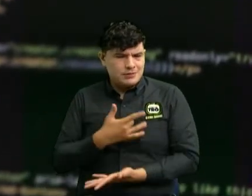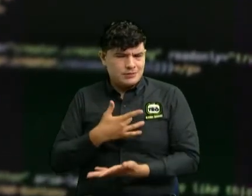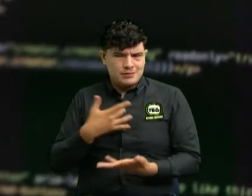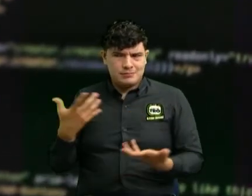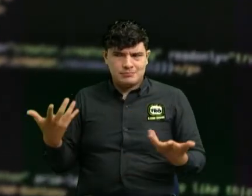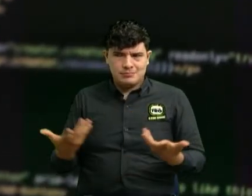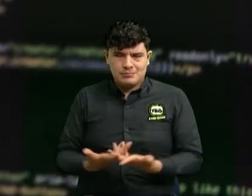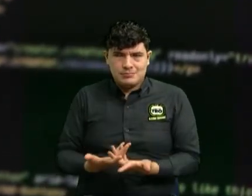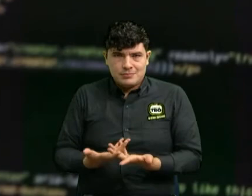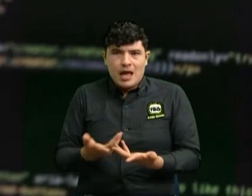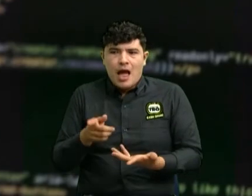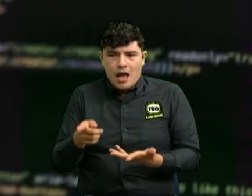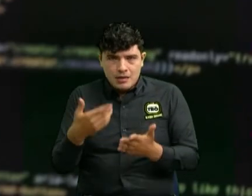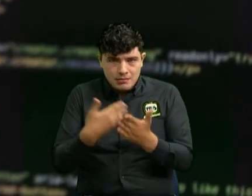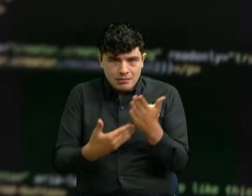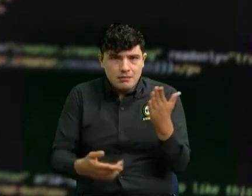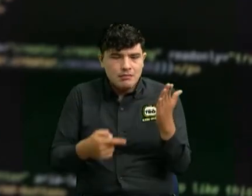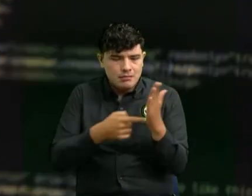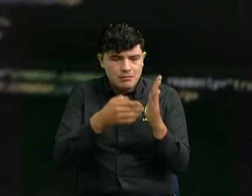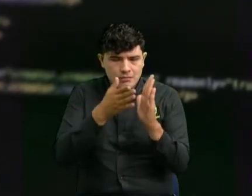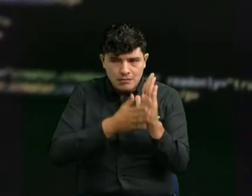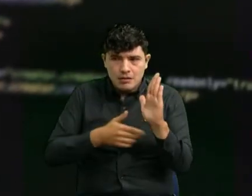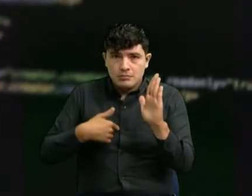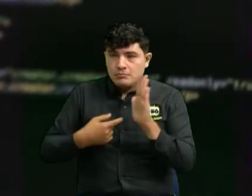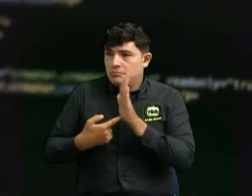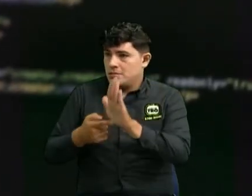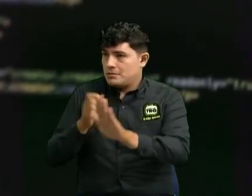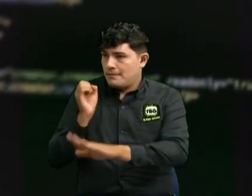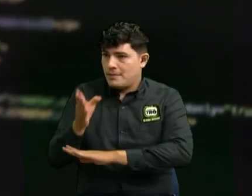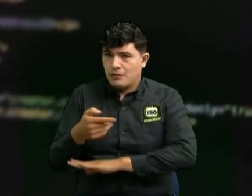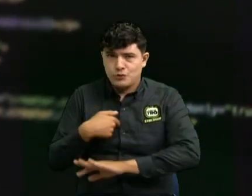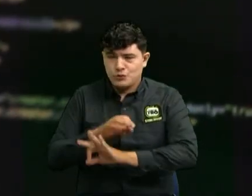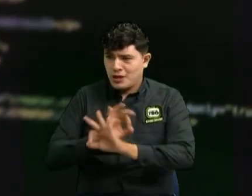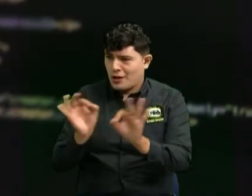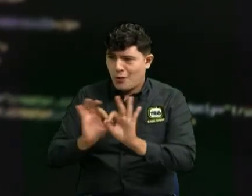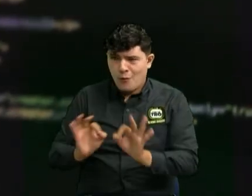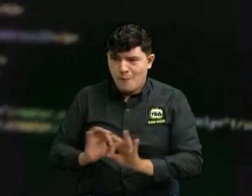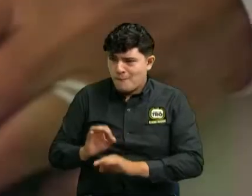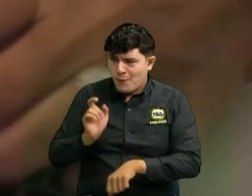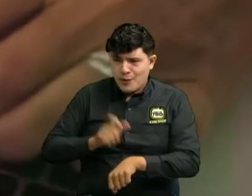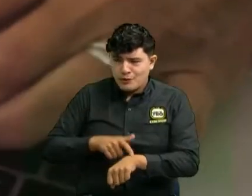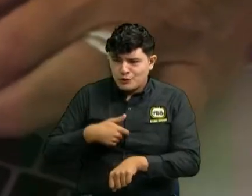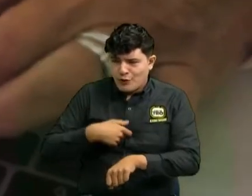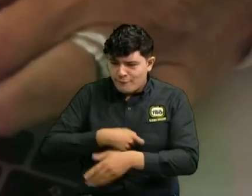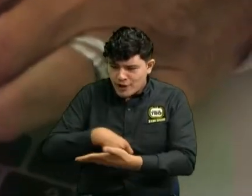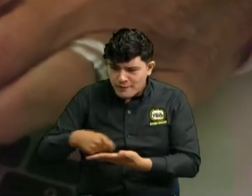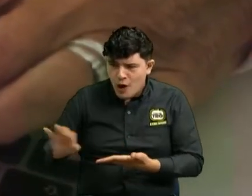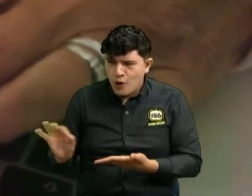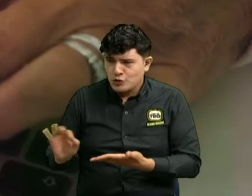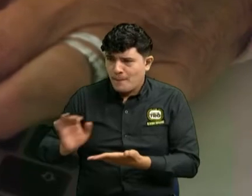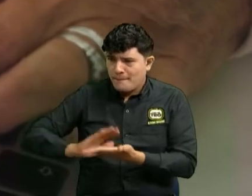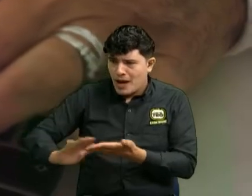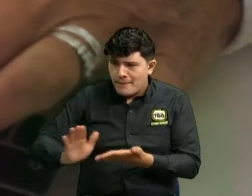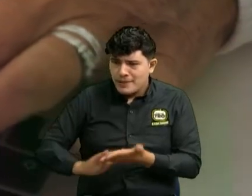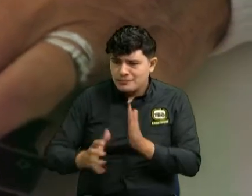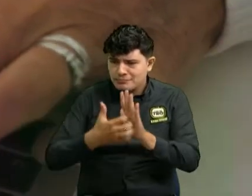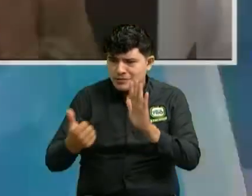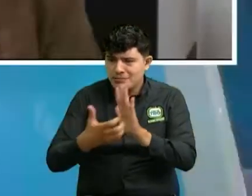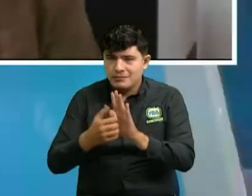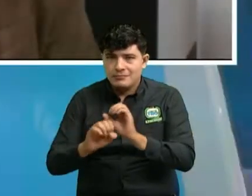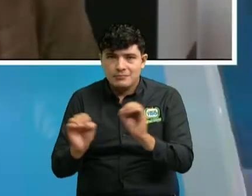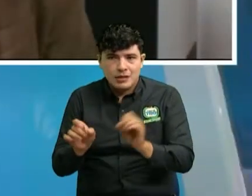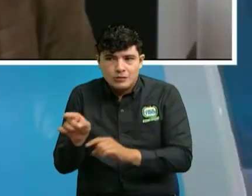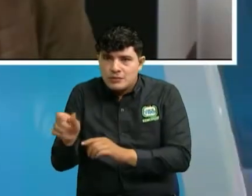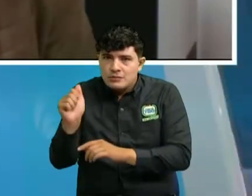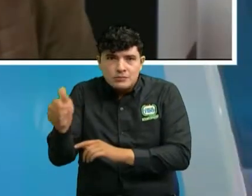dice la denuncia al establecimiento al banco porque en ningún momento yo firmé mi autoridad que me descargaran si eso fue automático